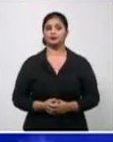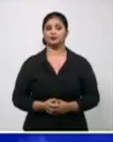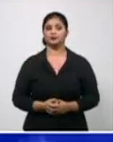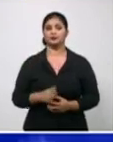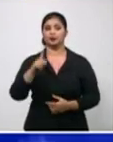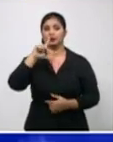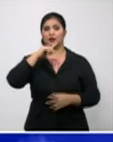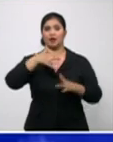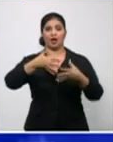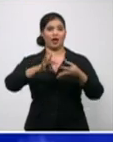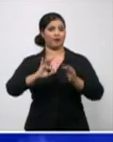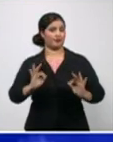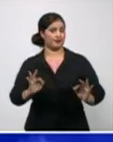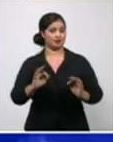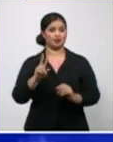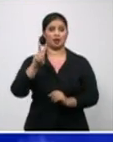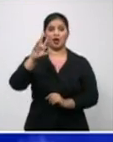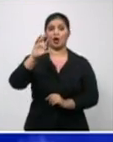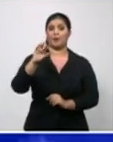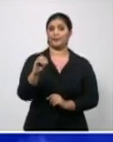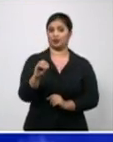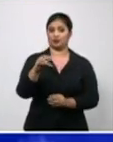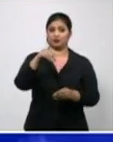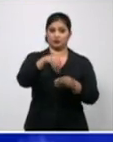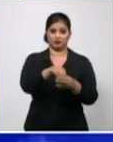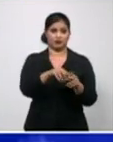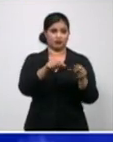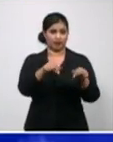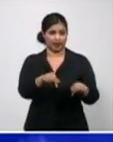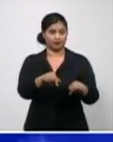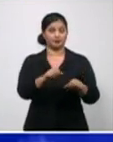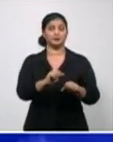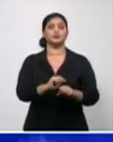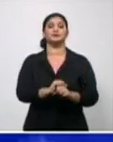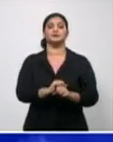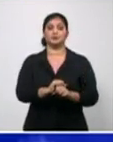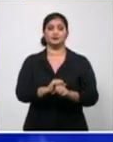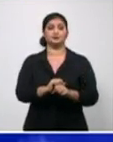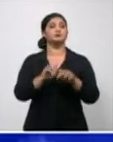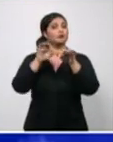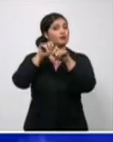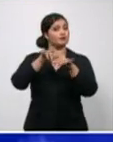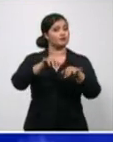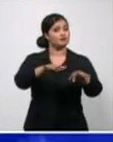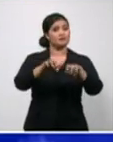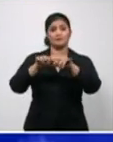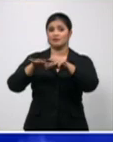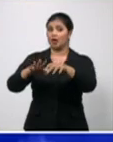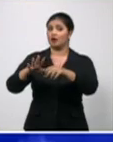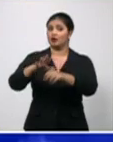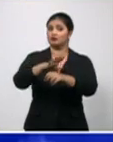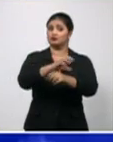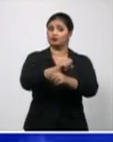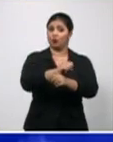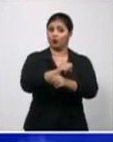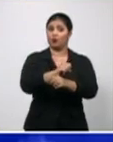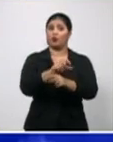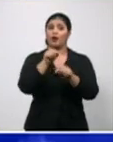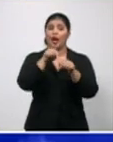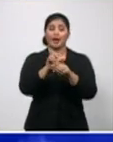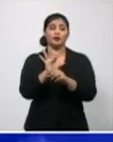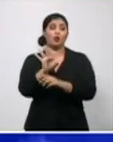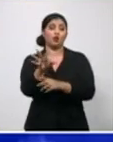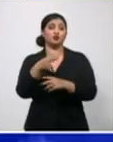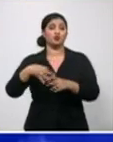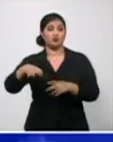veinte pacientes autóctonos, todavía con dispersión, ocho de sus once municipios, con